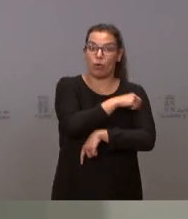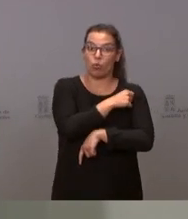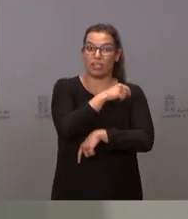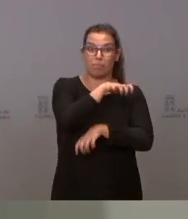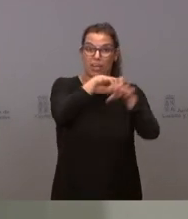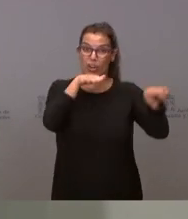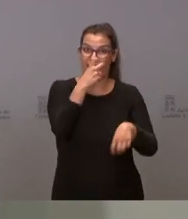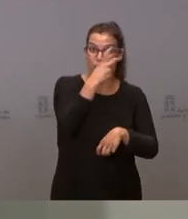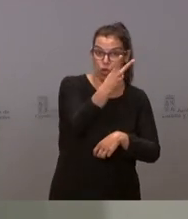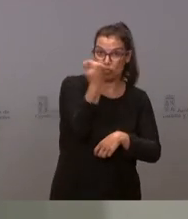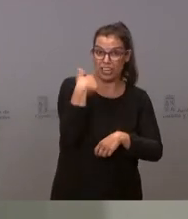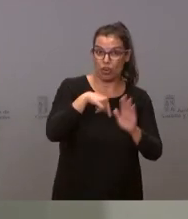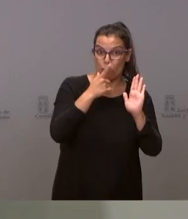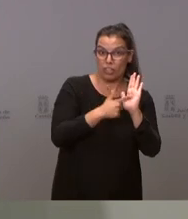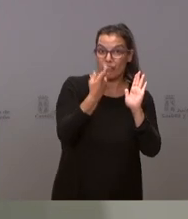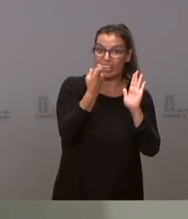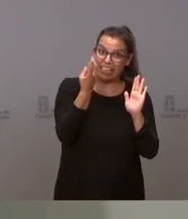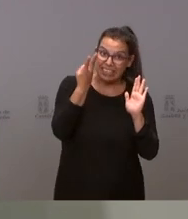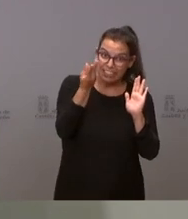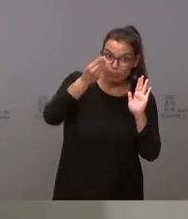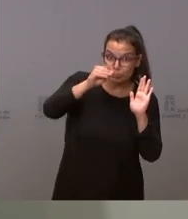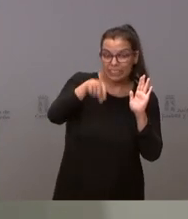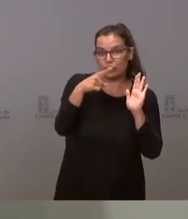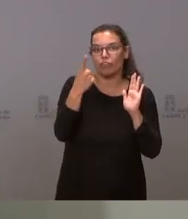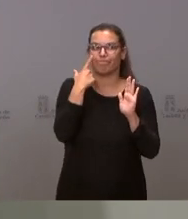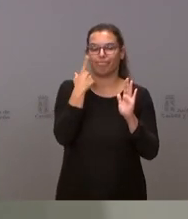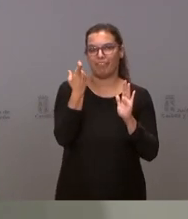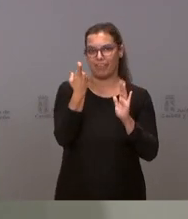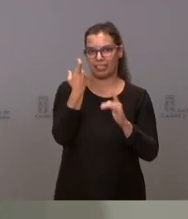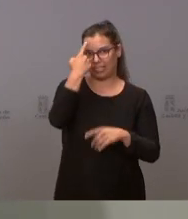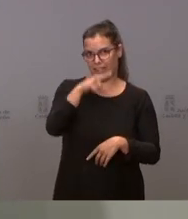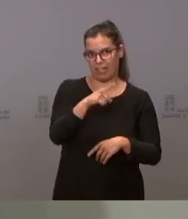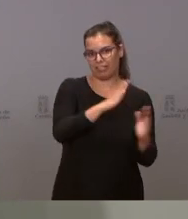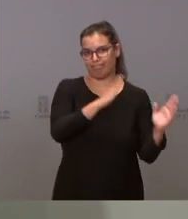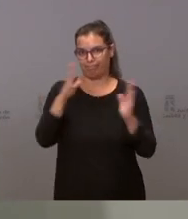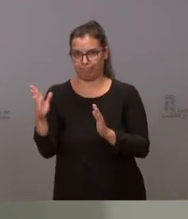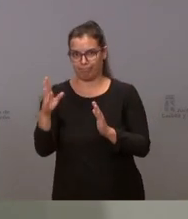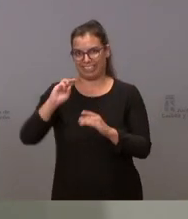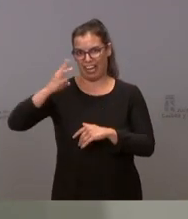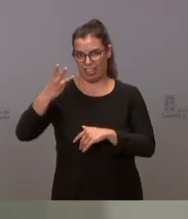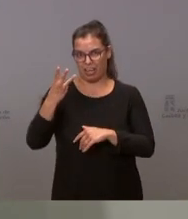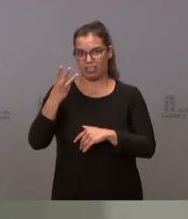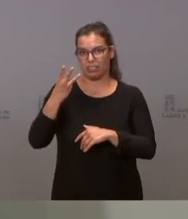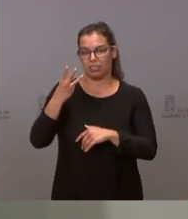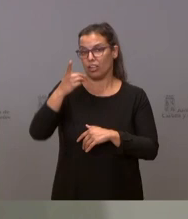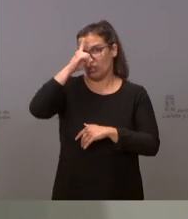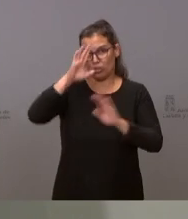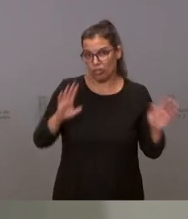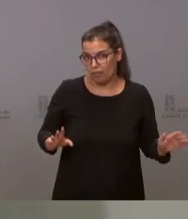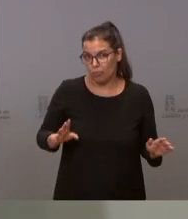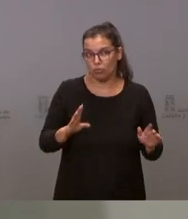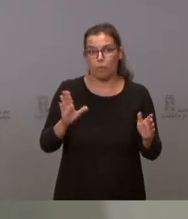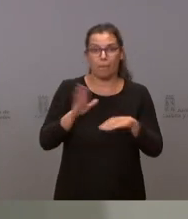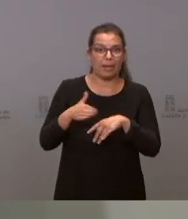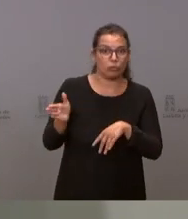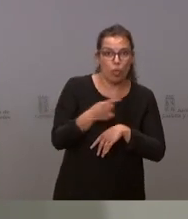Esto está todavía por determinar con cuál es pronto para anunciar nada a este respecto porque no sabemos ni si va a haber una dosis de refuerzo para todo el